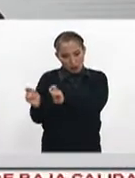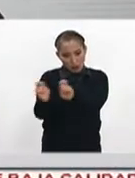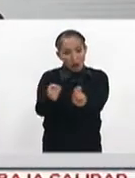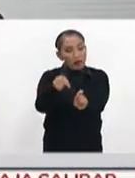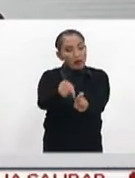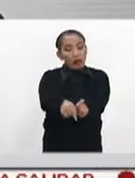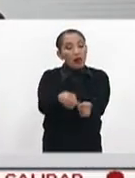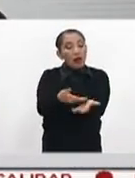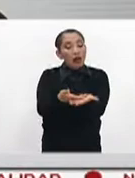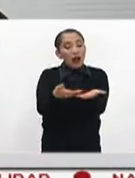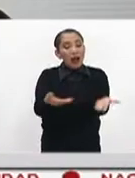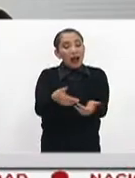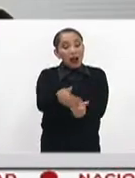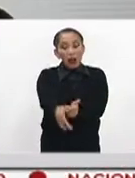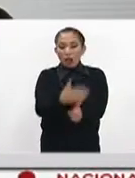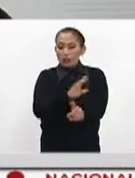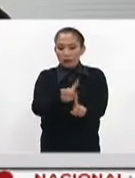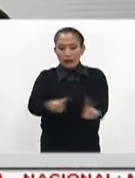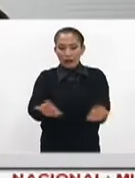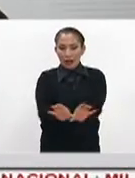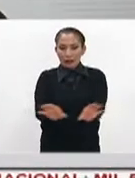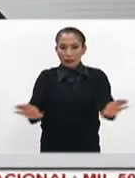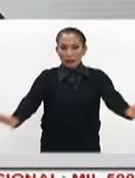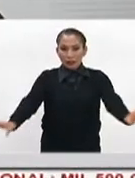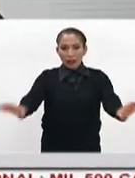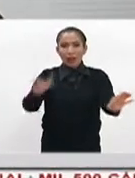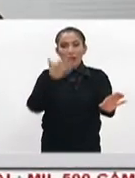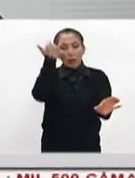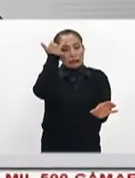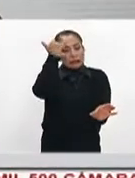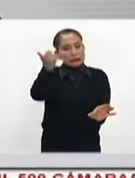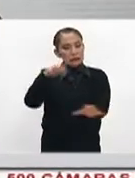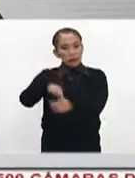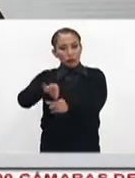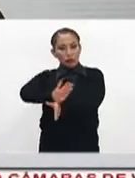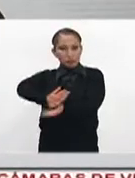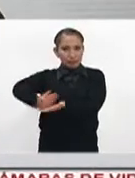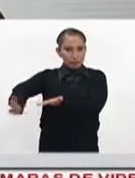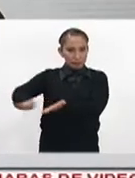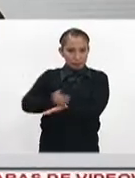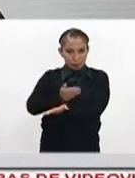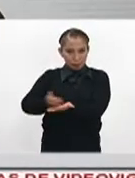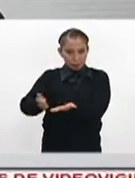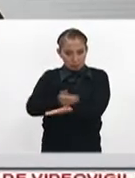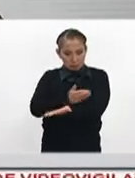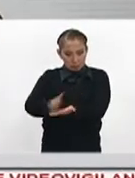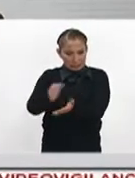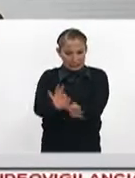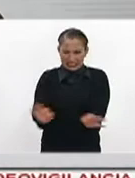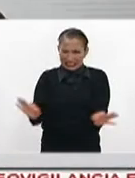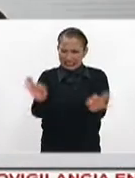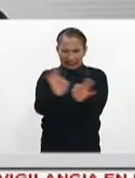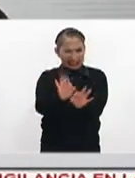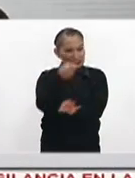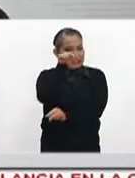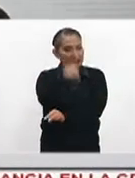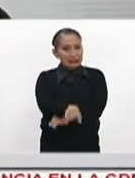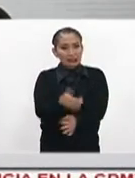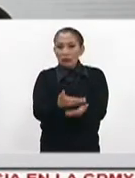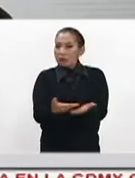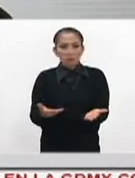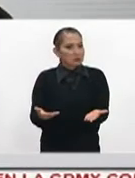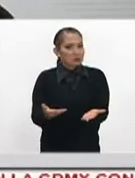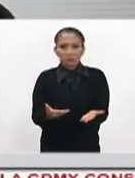absolutamente ajena a la lógica electoral. Es imperativo que la siguiente